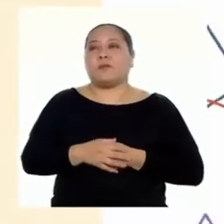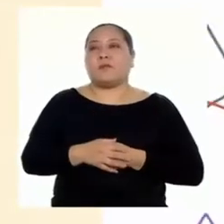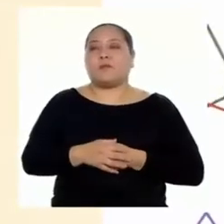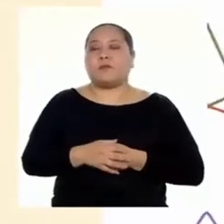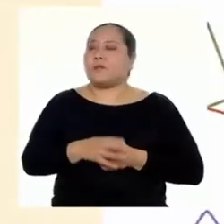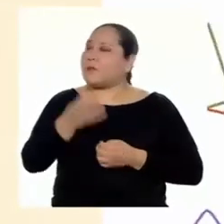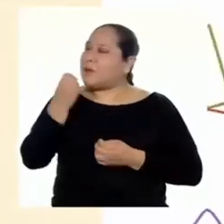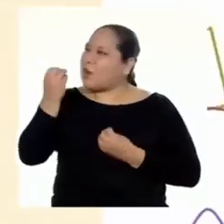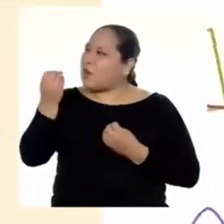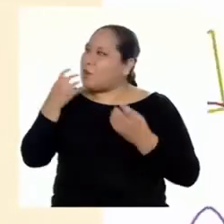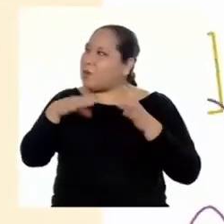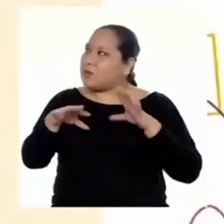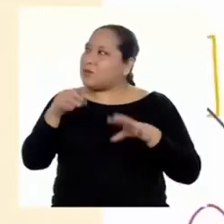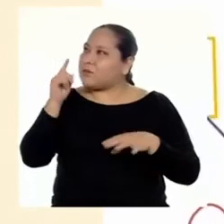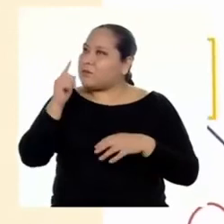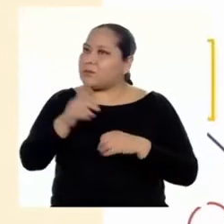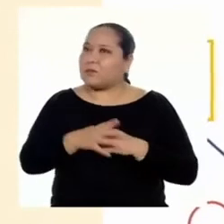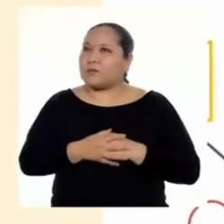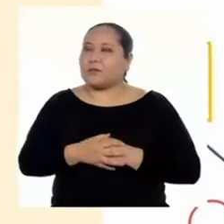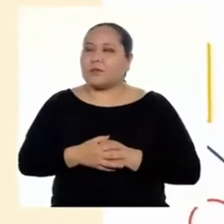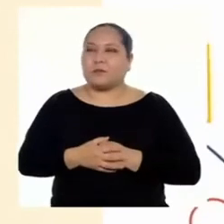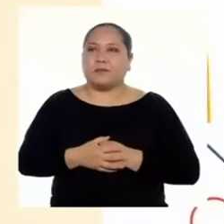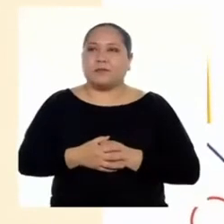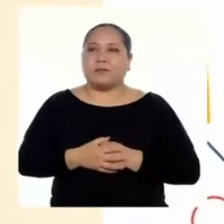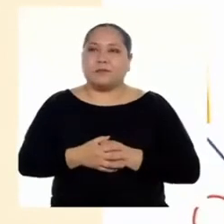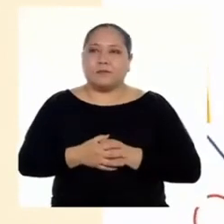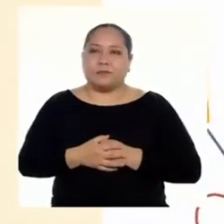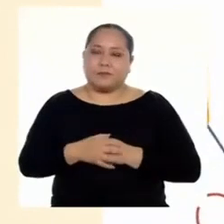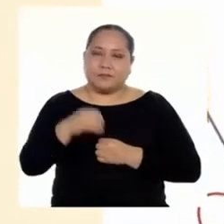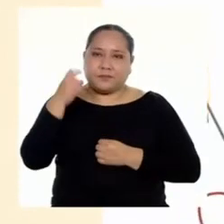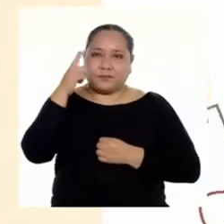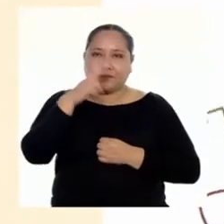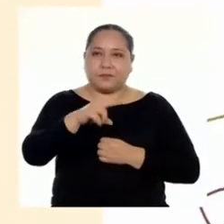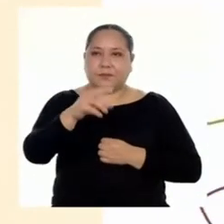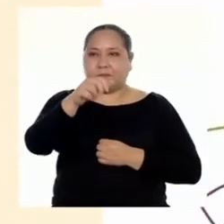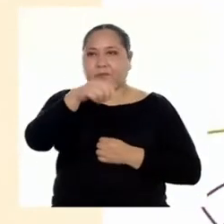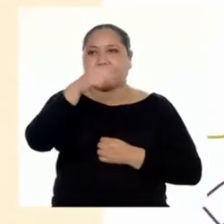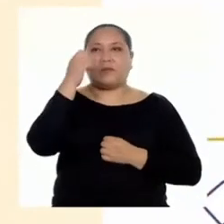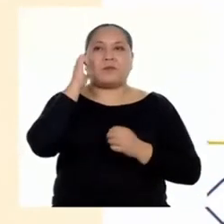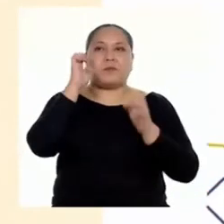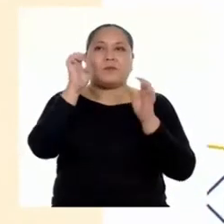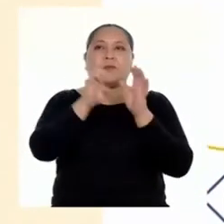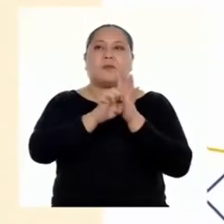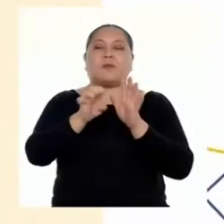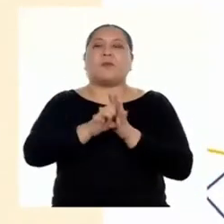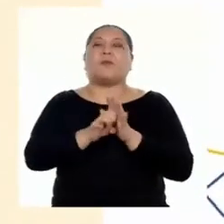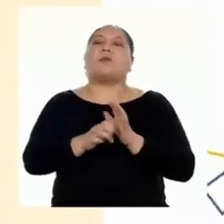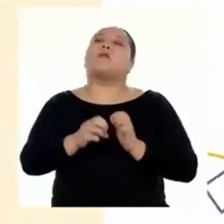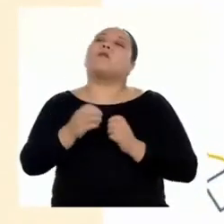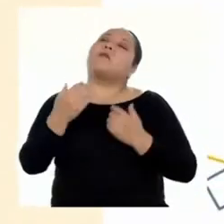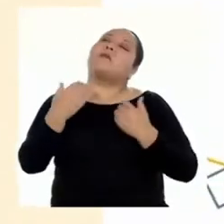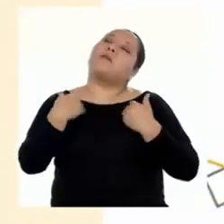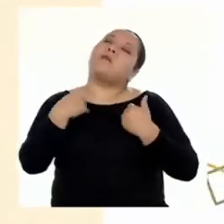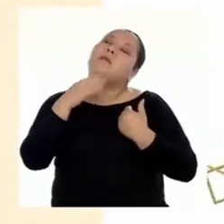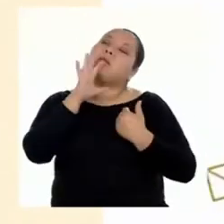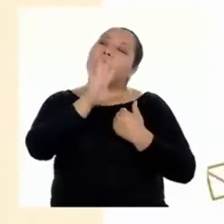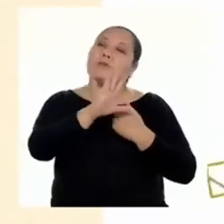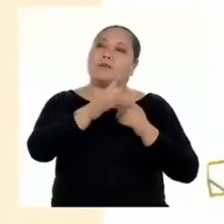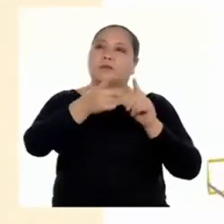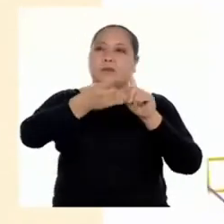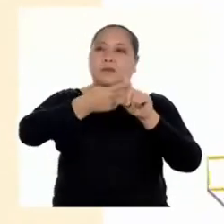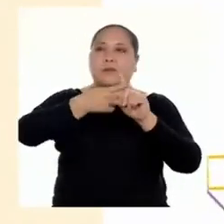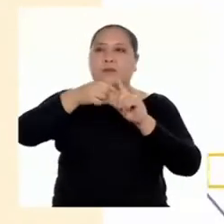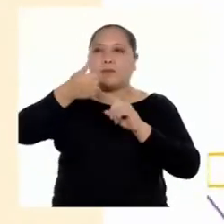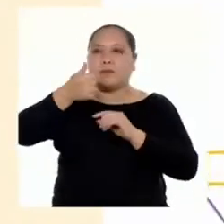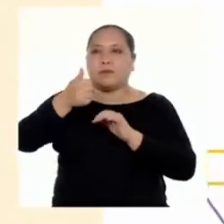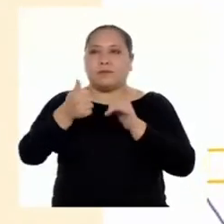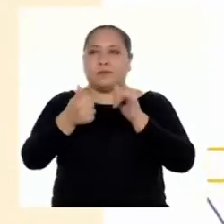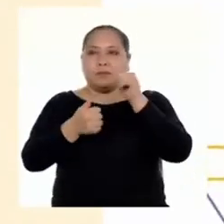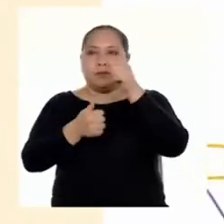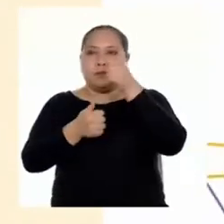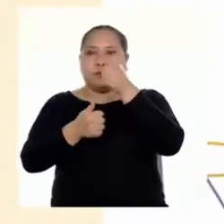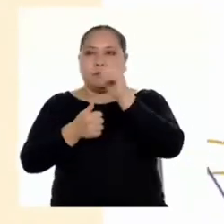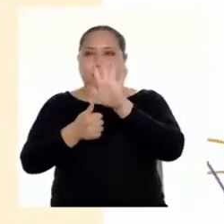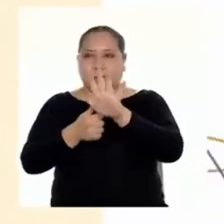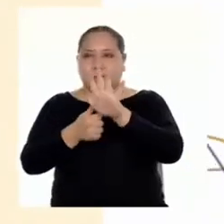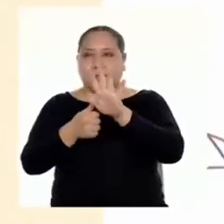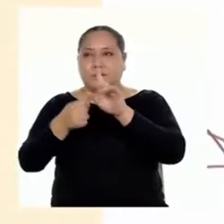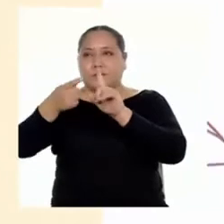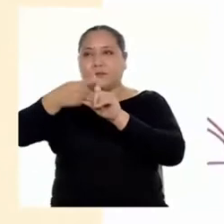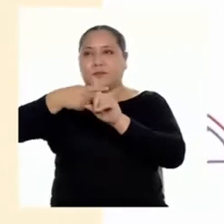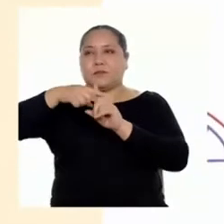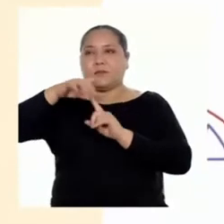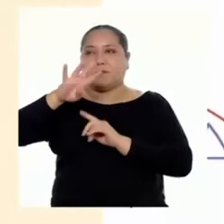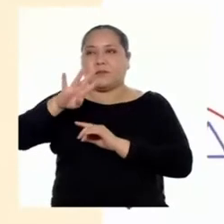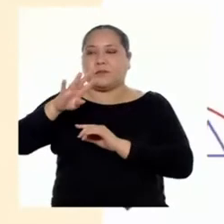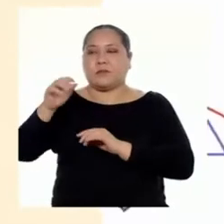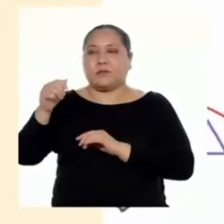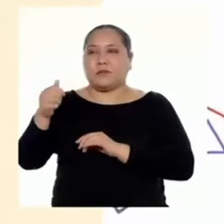¿Y cómo logramos eso? Veamos el siguiente ejemplo. Si tenemos 5 por 10 elevado a la quinta, más